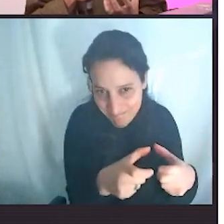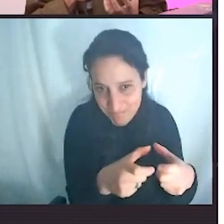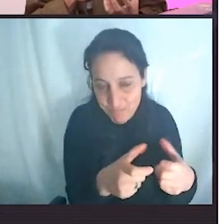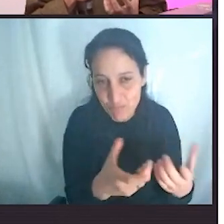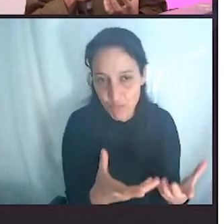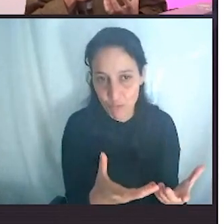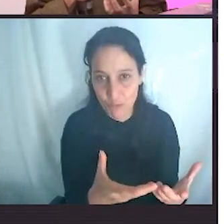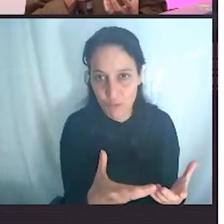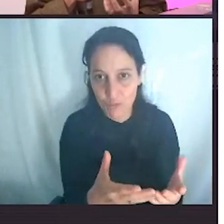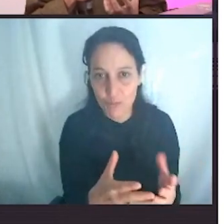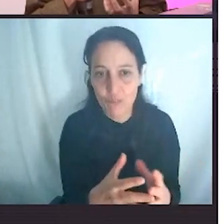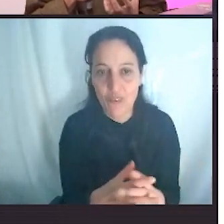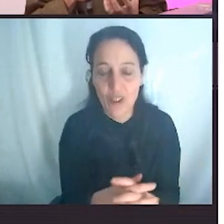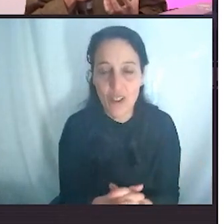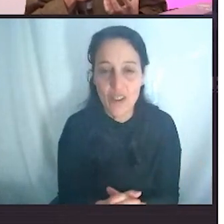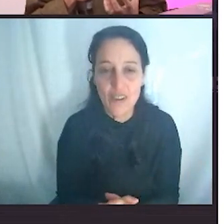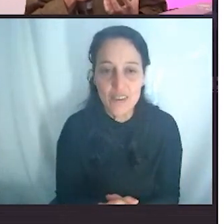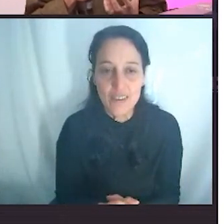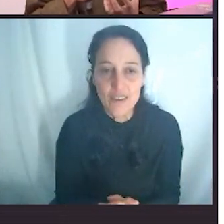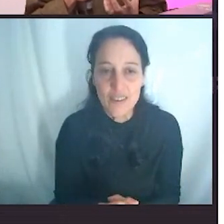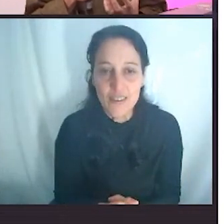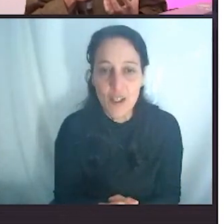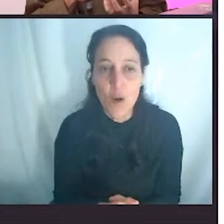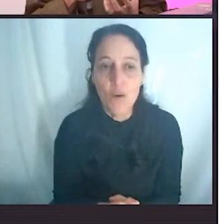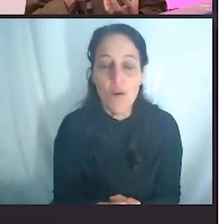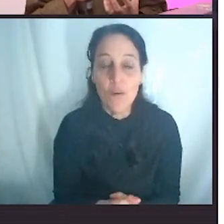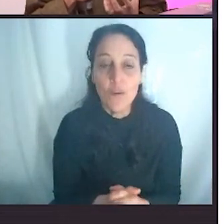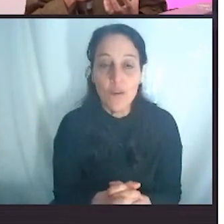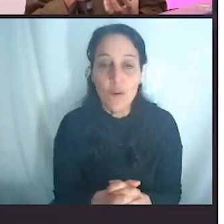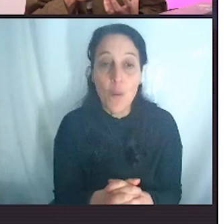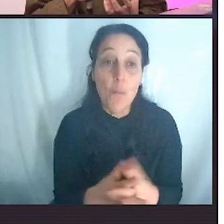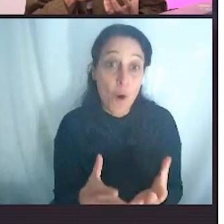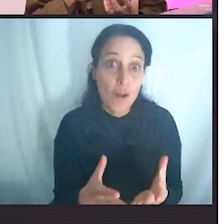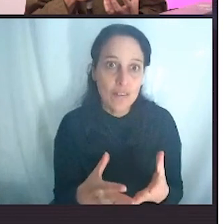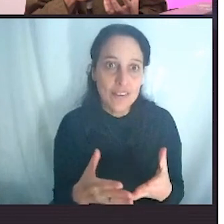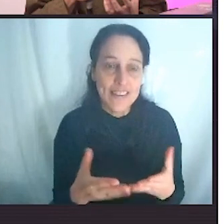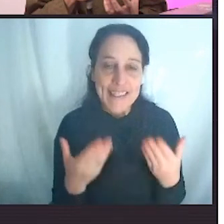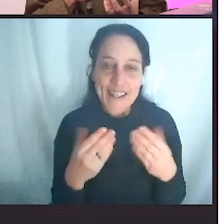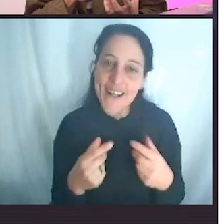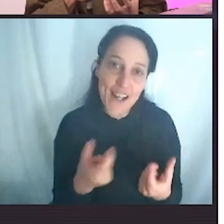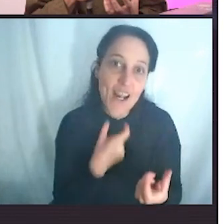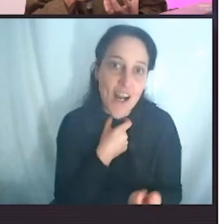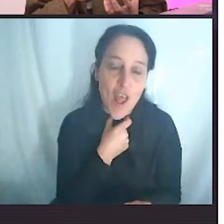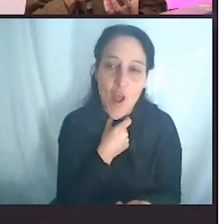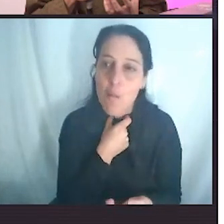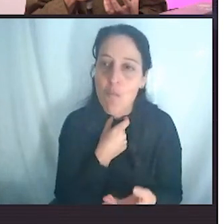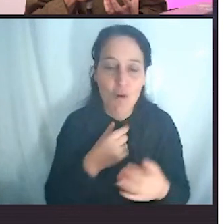una... En armar esta gran comunidad que forme parte tanto de la red de